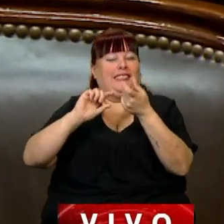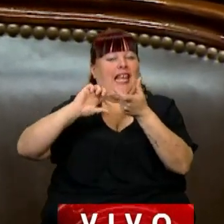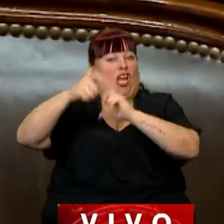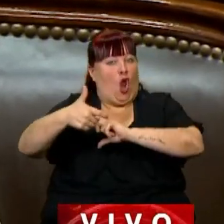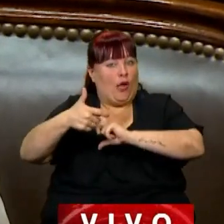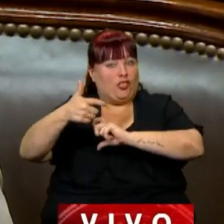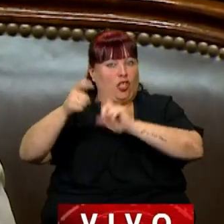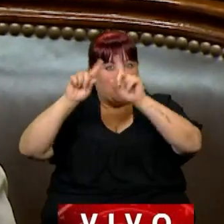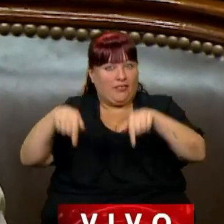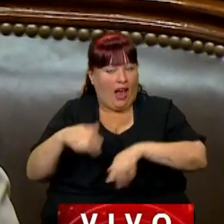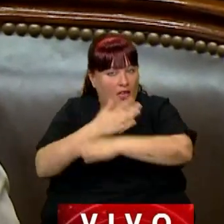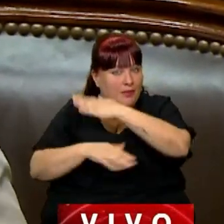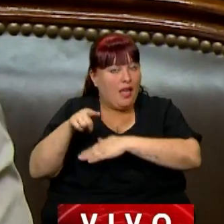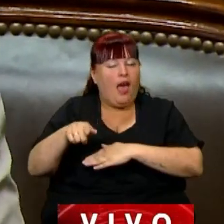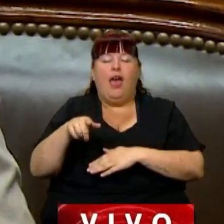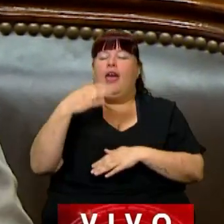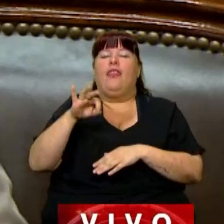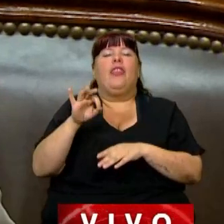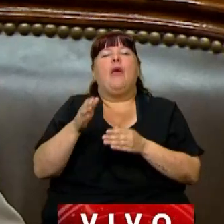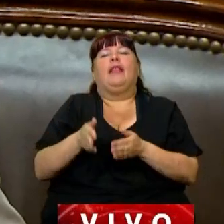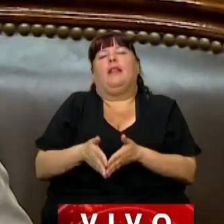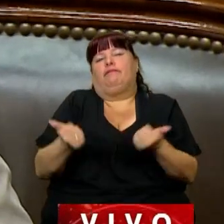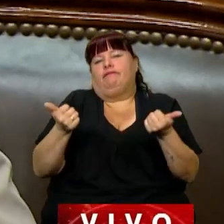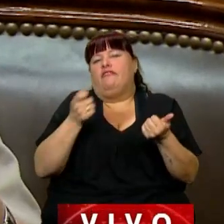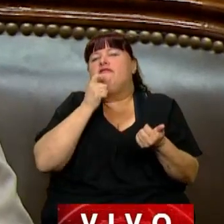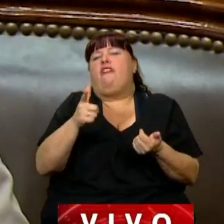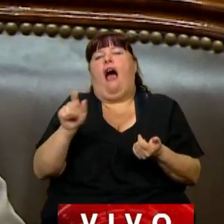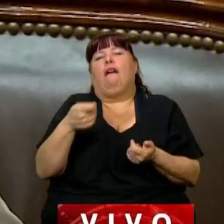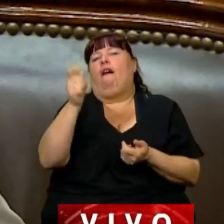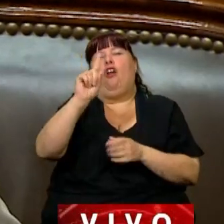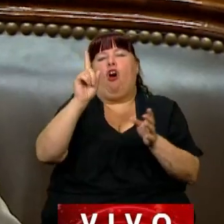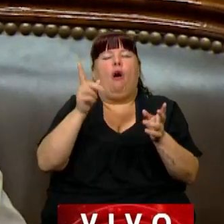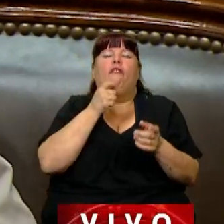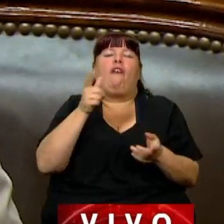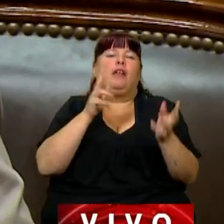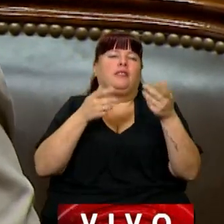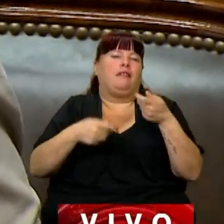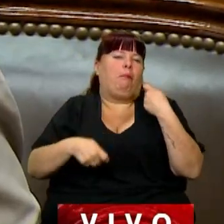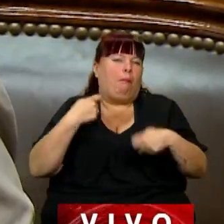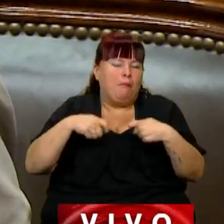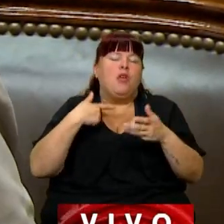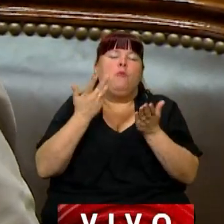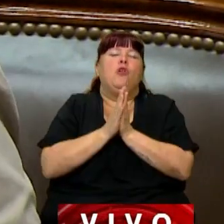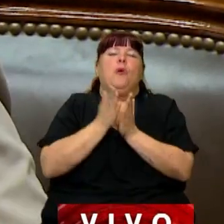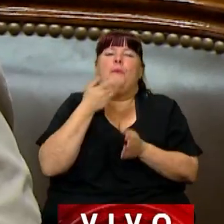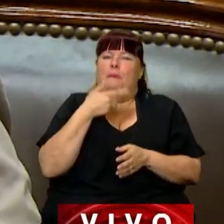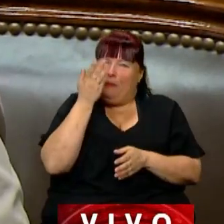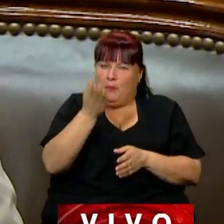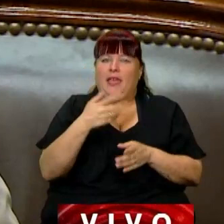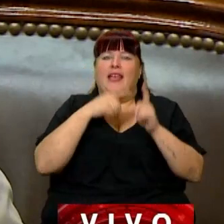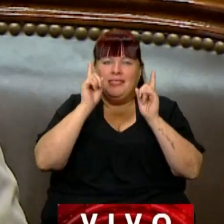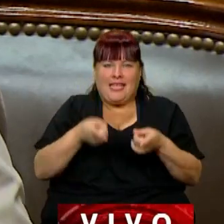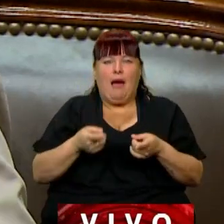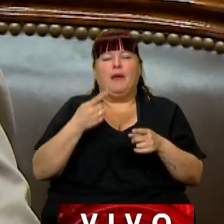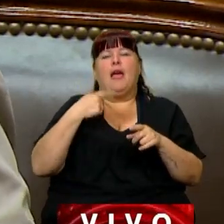que renovar, sea lo más ágil y lo más eficiente posible. Y para eso pido, y lo digo